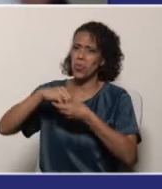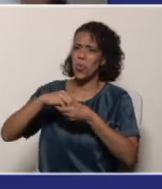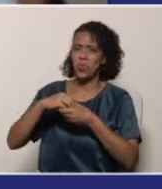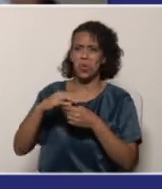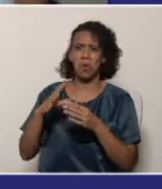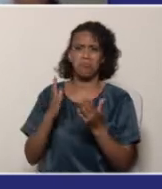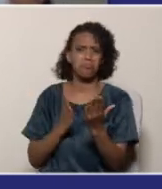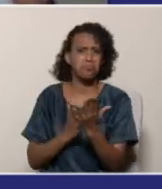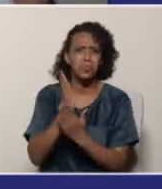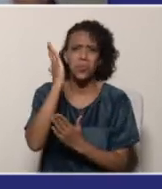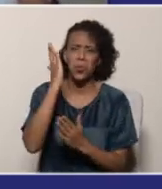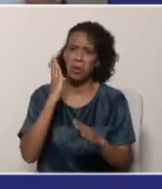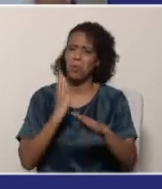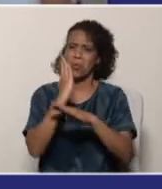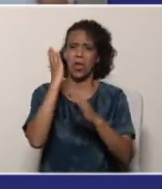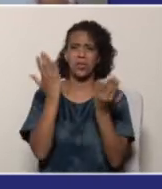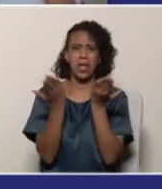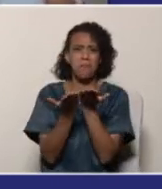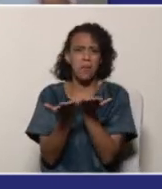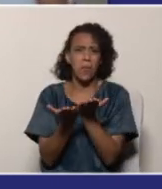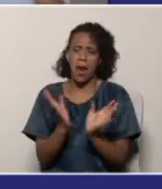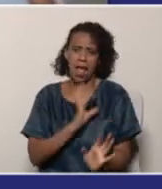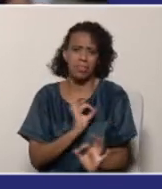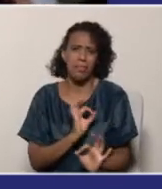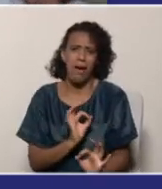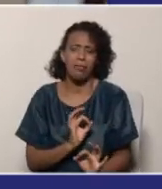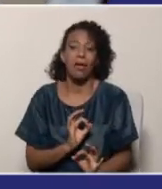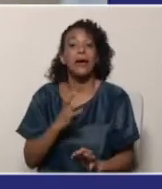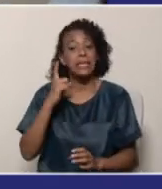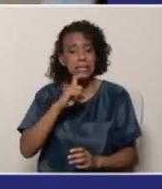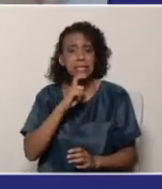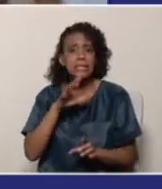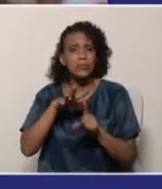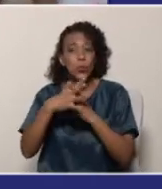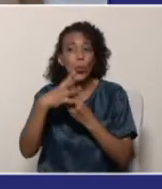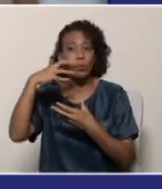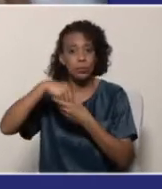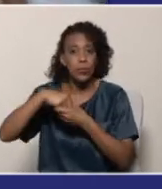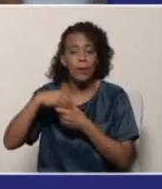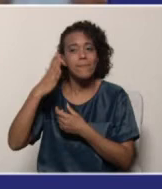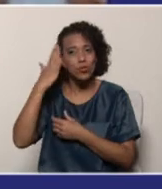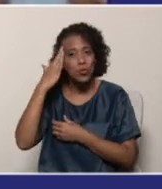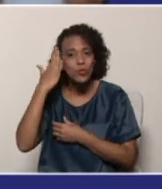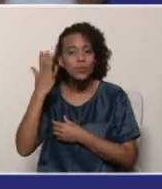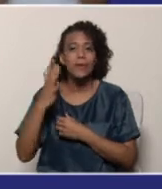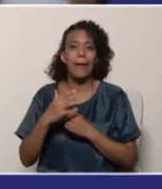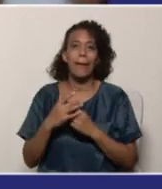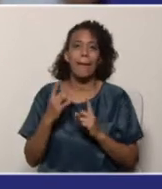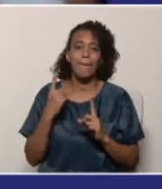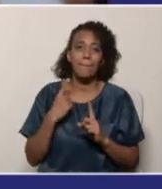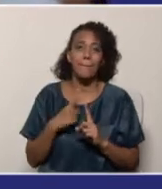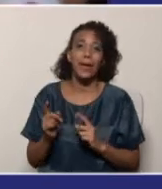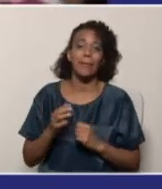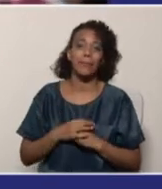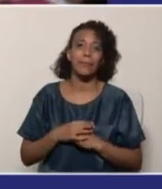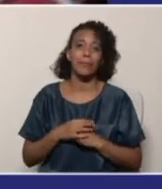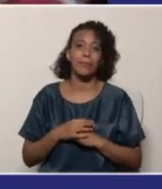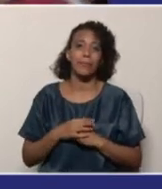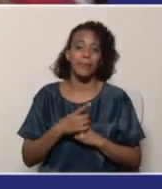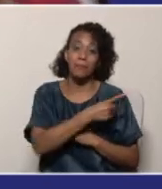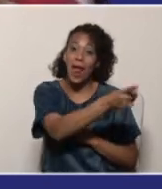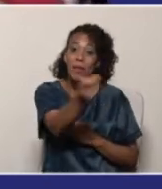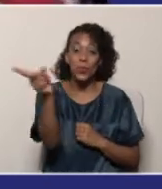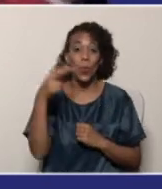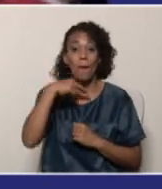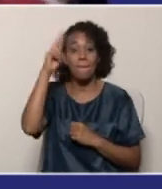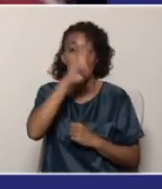afectaría mi capacidad. En esta misma situación que estamos viviendo, que son las clases de distancia que es nueva para nosotros, para